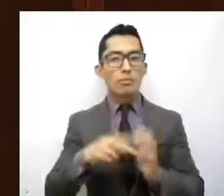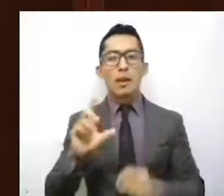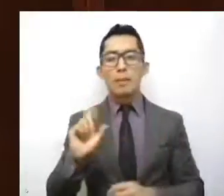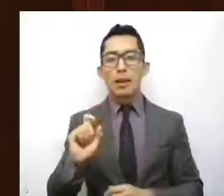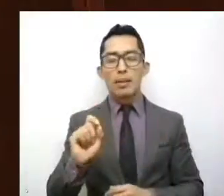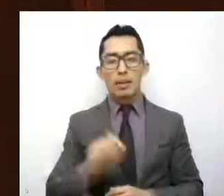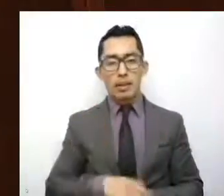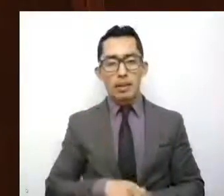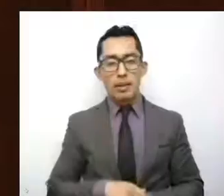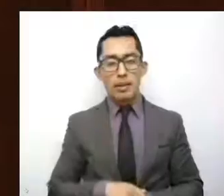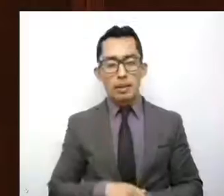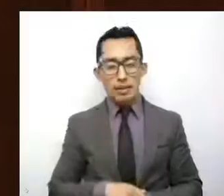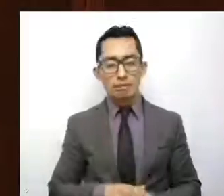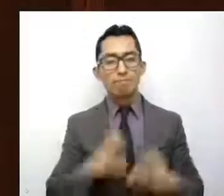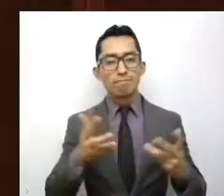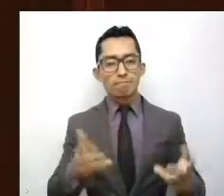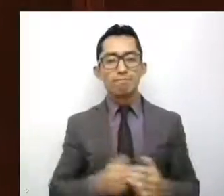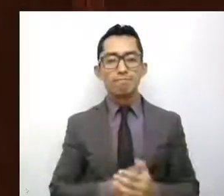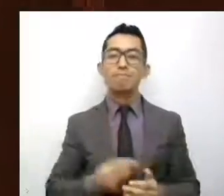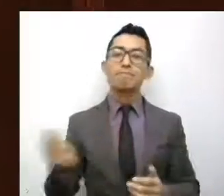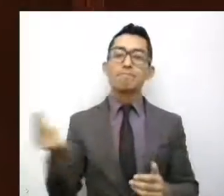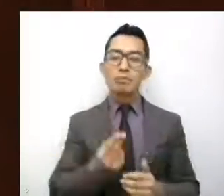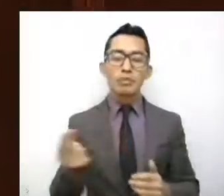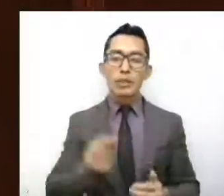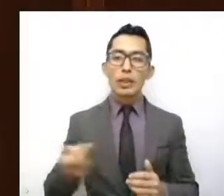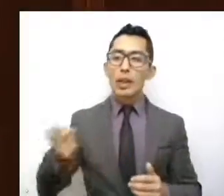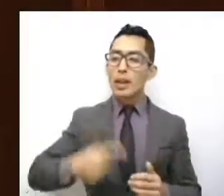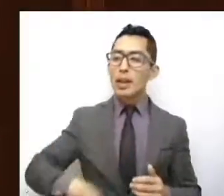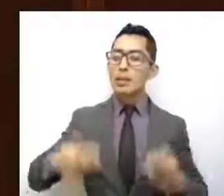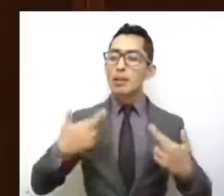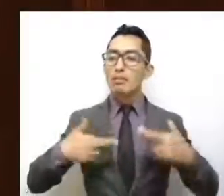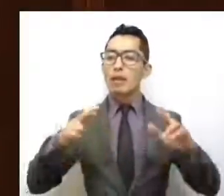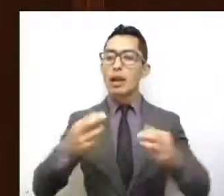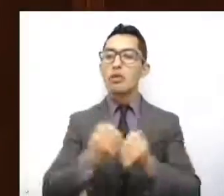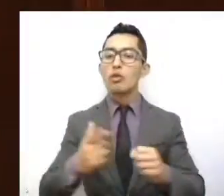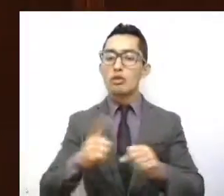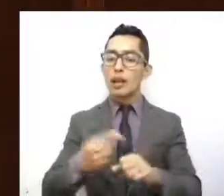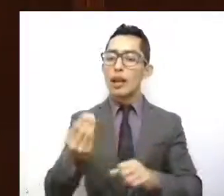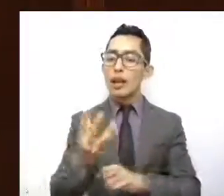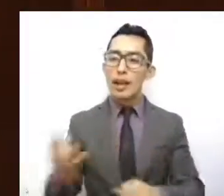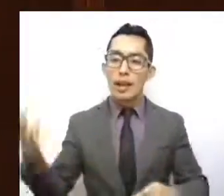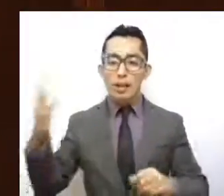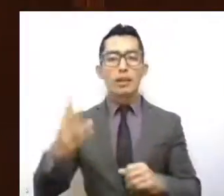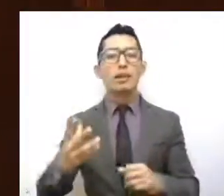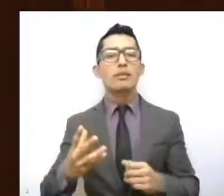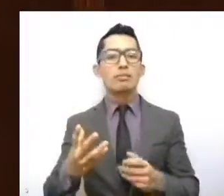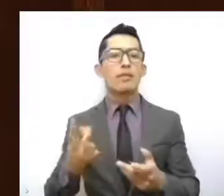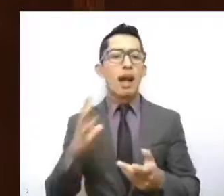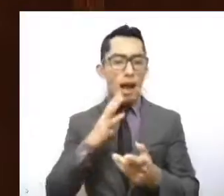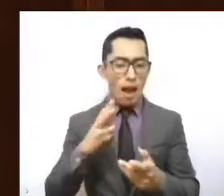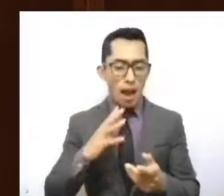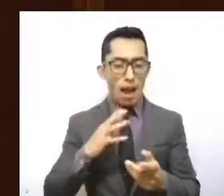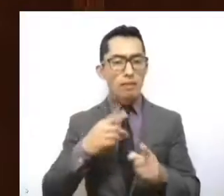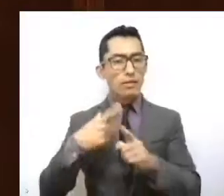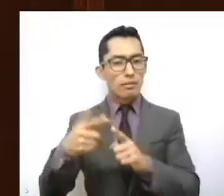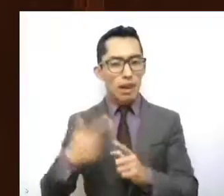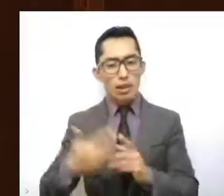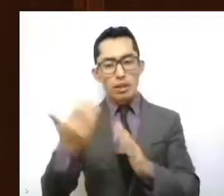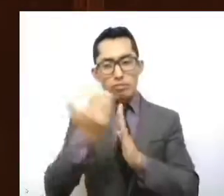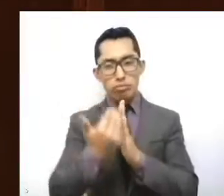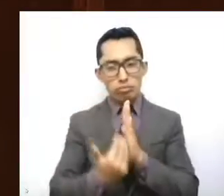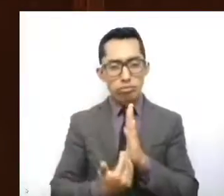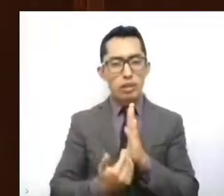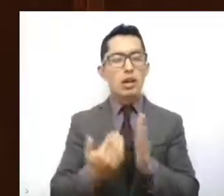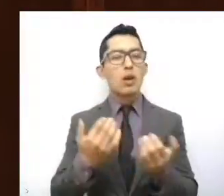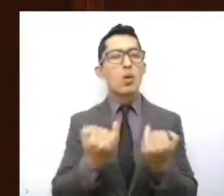Necesitamos que nuestros representantes sociales cuenten con las herramientas necesarias y la sensibilización